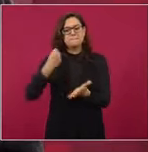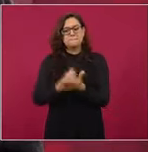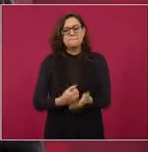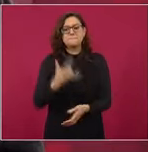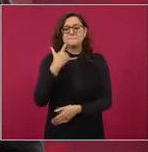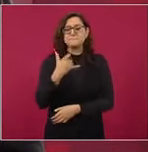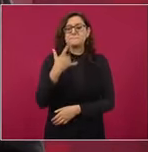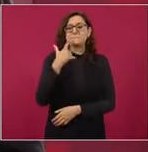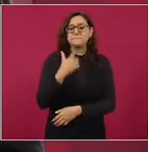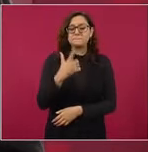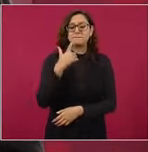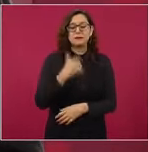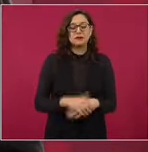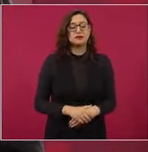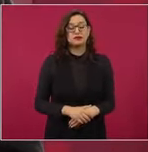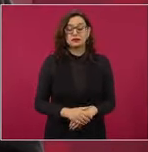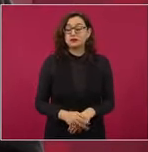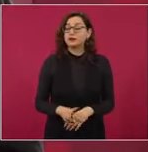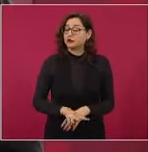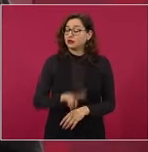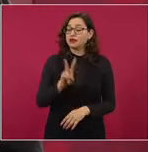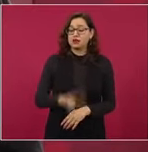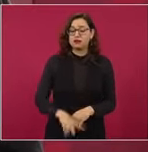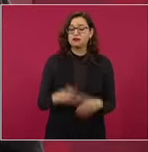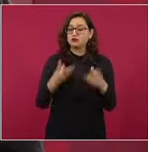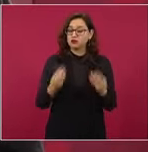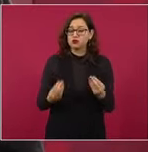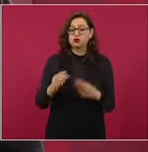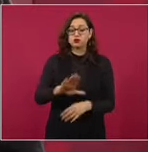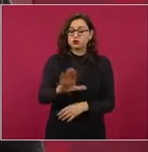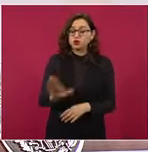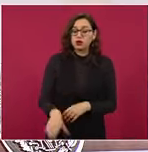perdieron la vida muchos dirigentes.